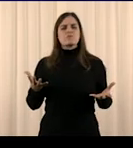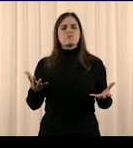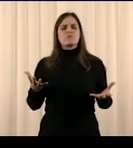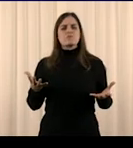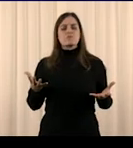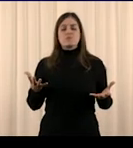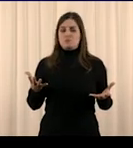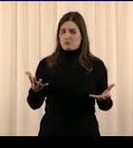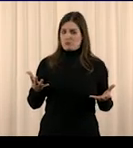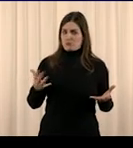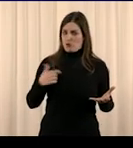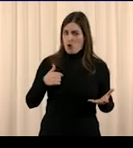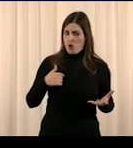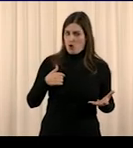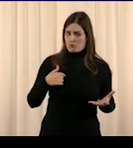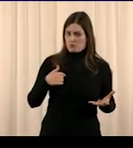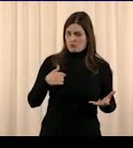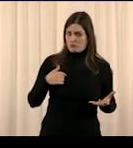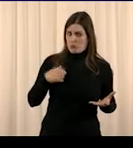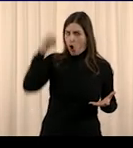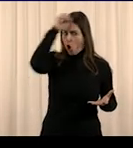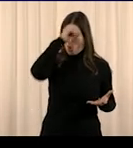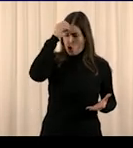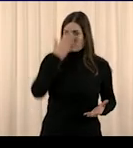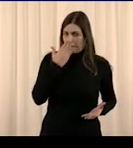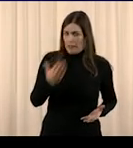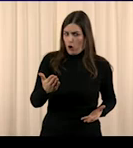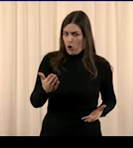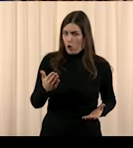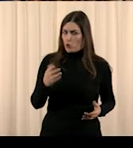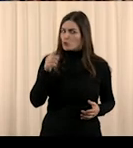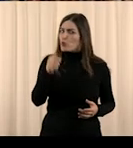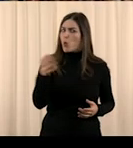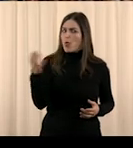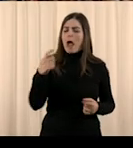Humildemente te digo que consideres que deberías sentirte así cada día.